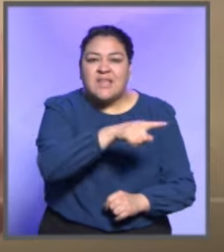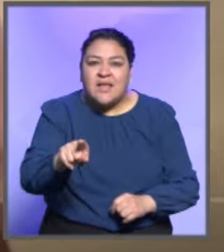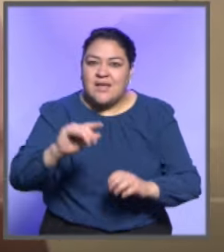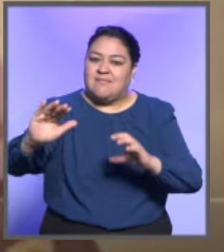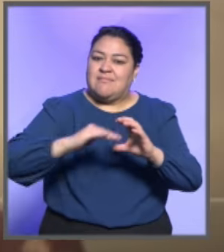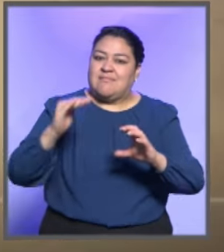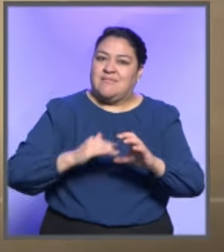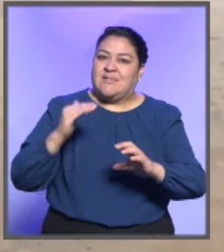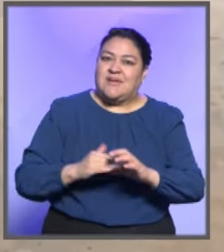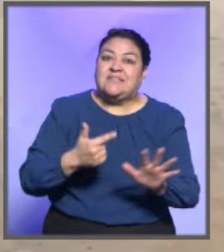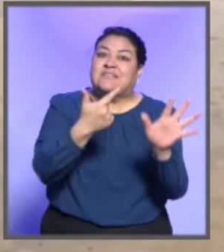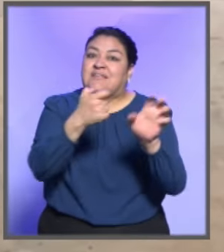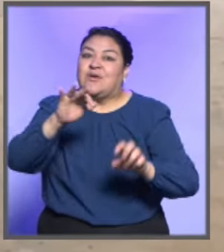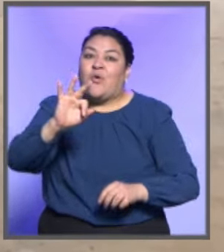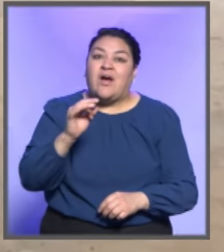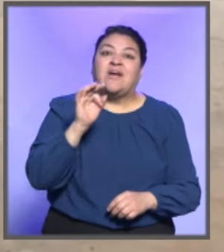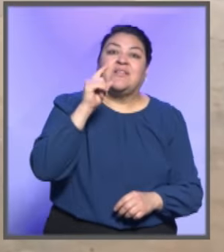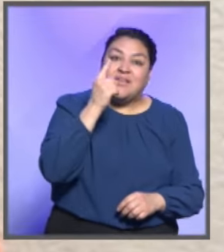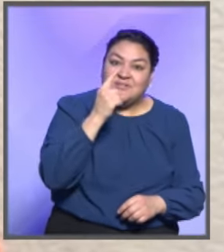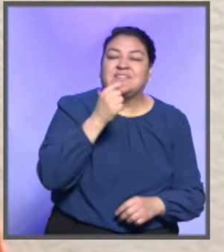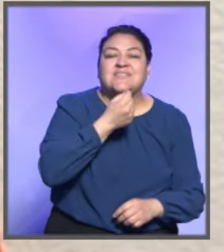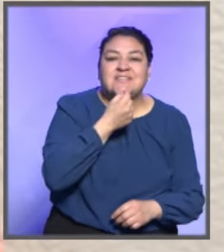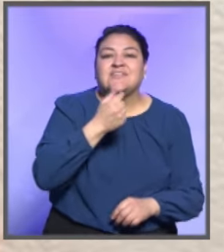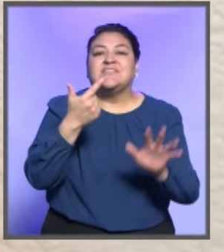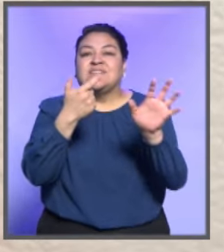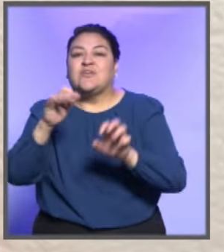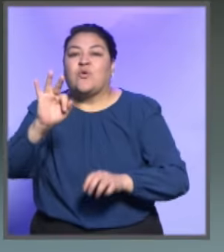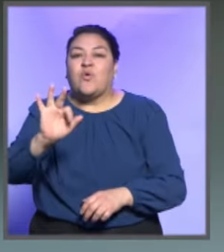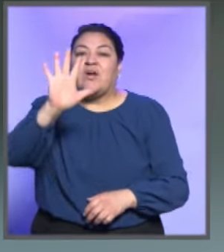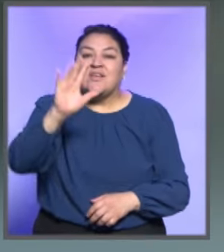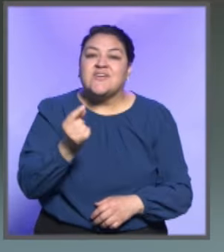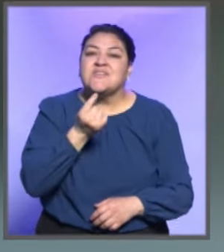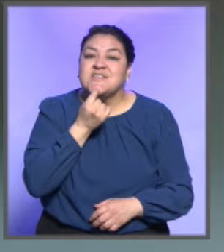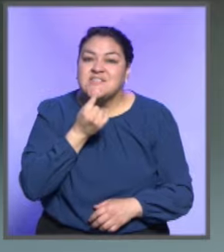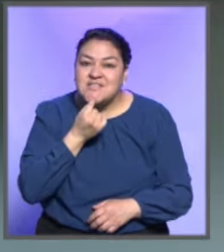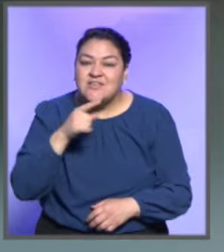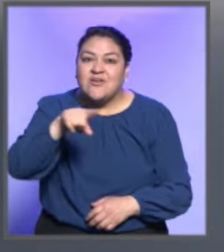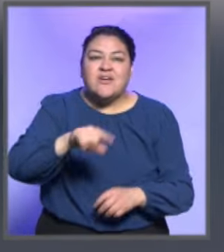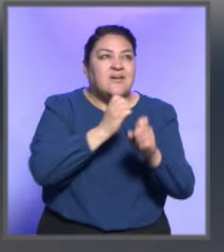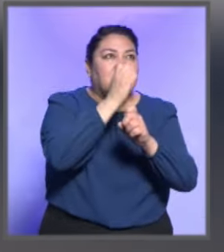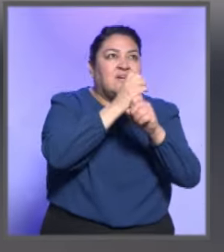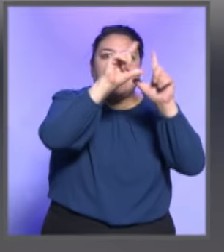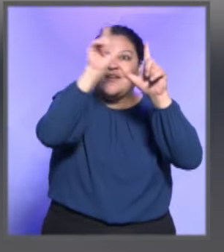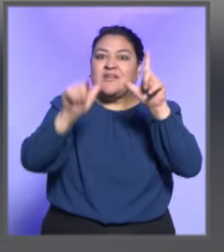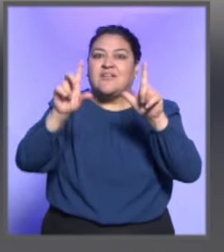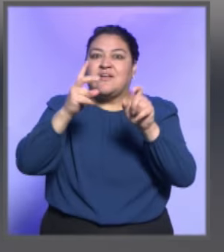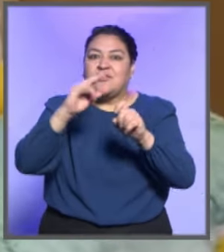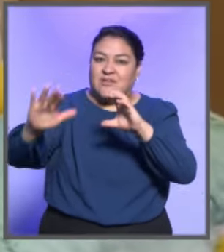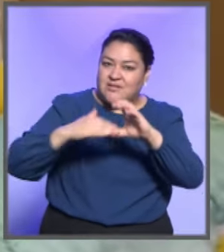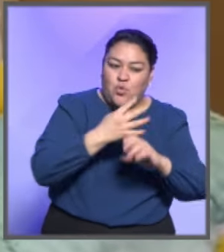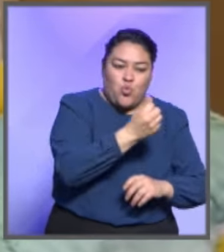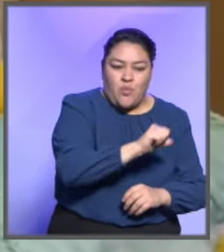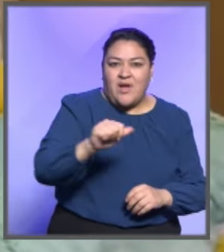participaron con entusiasmo 741 niñas y 645 niños de las 32 entidades del país,